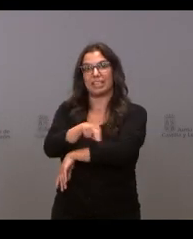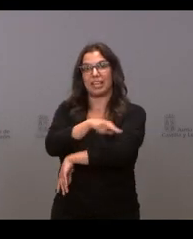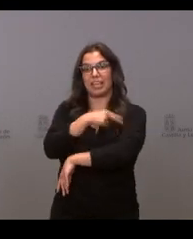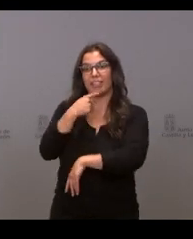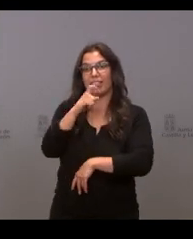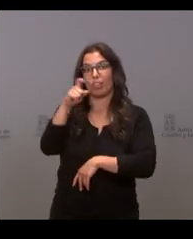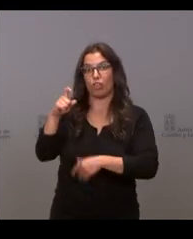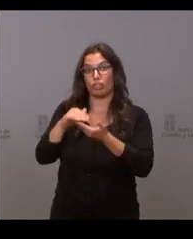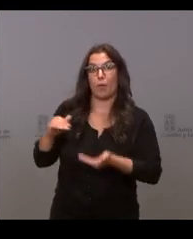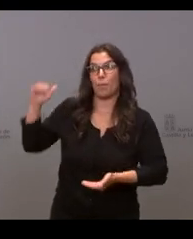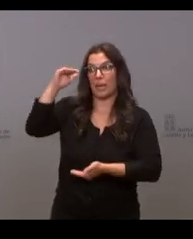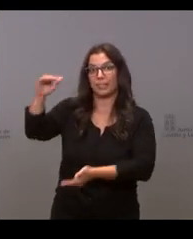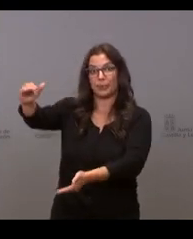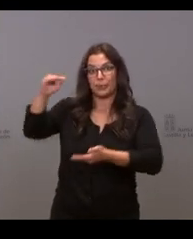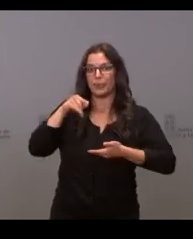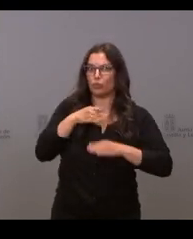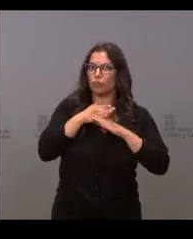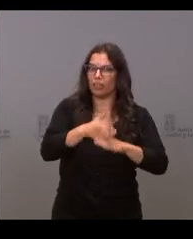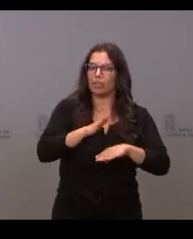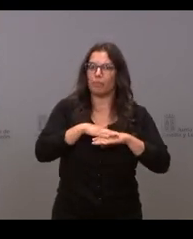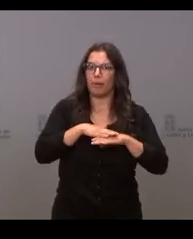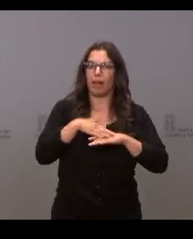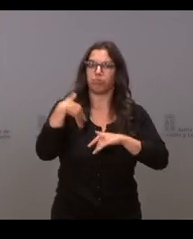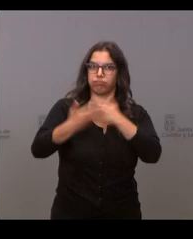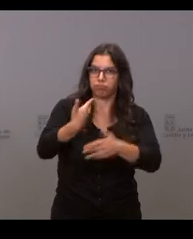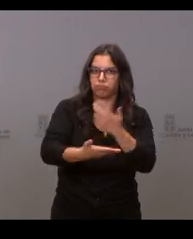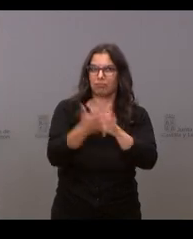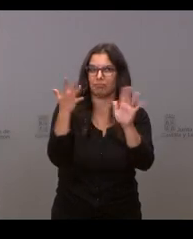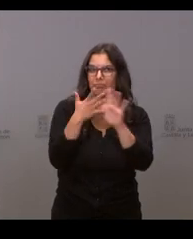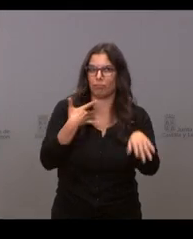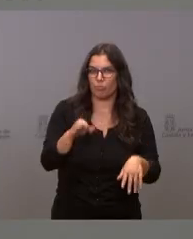suficiente para nosotros o para reconducir la situación rápidamente